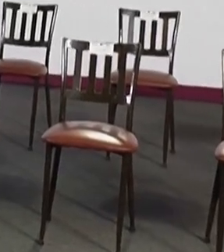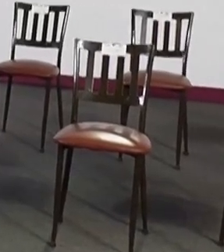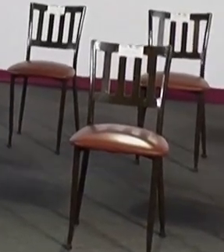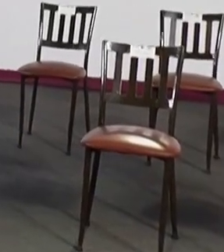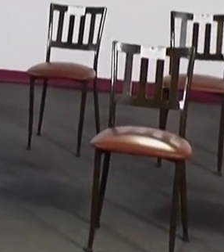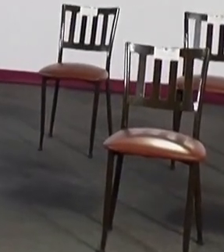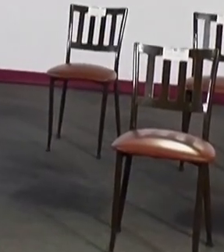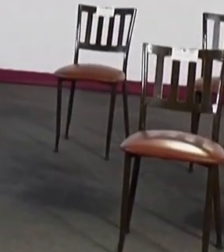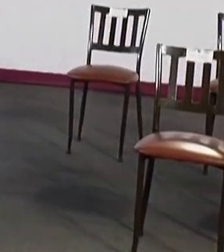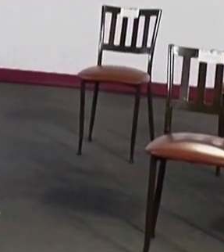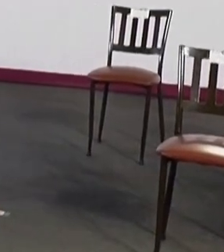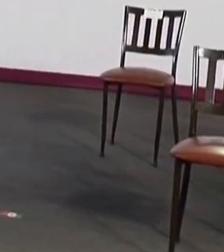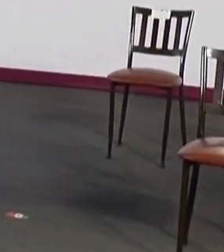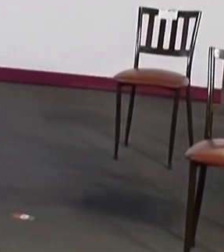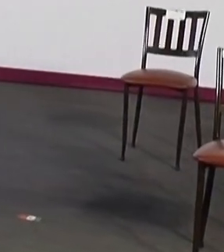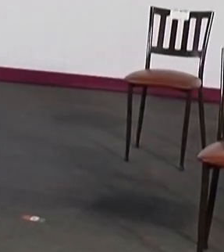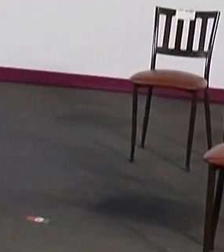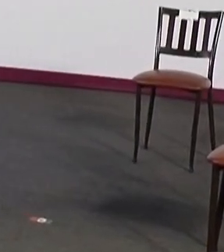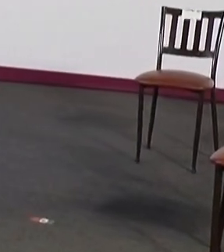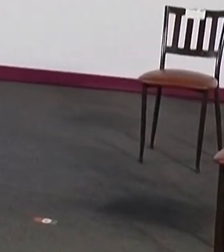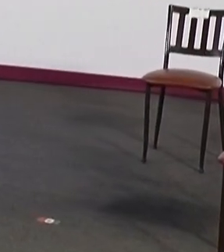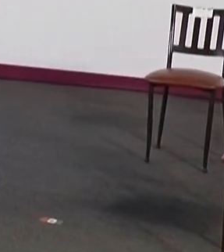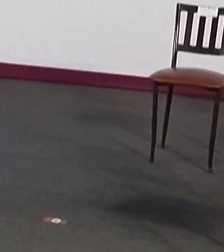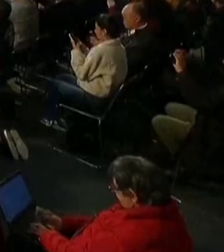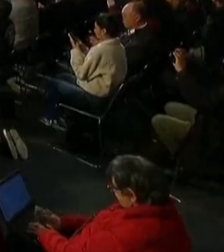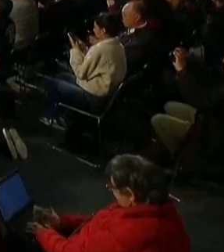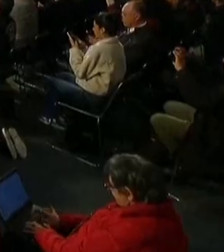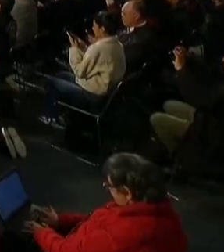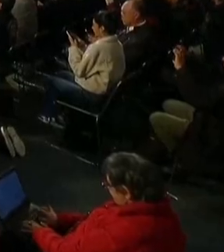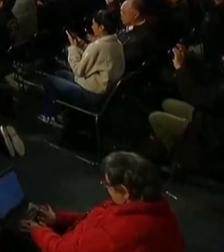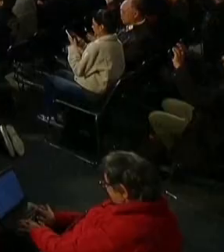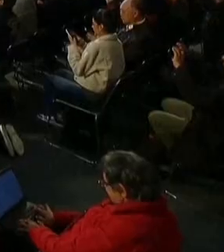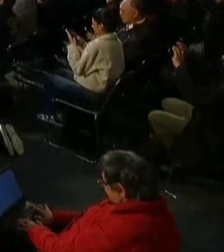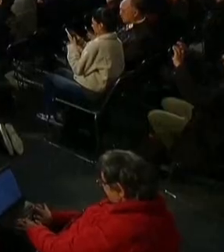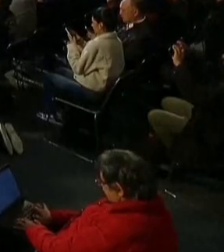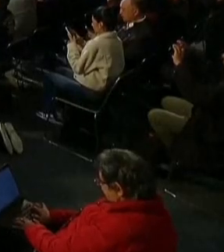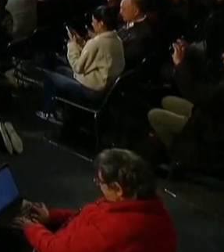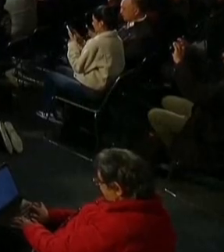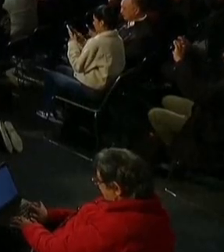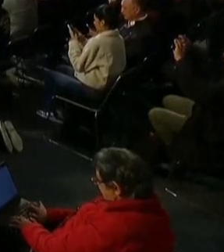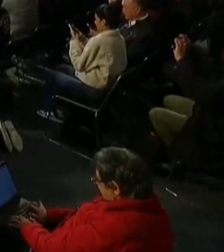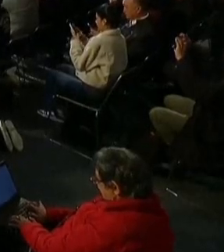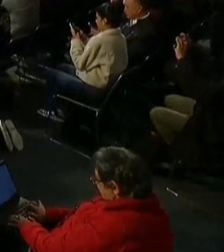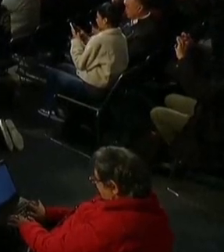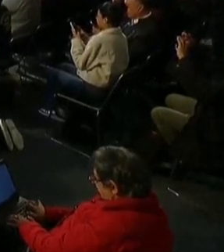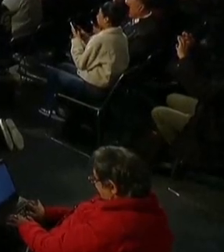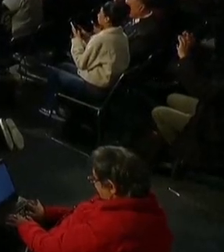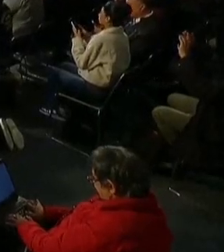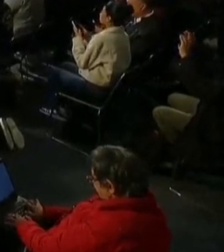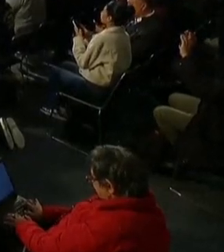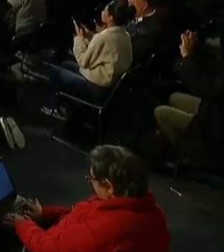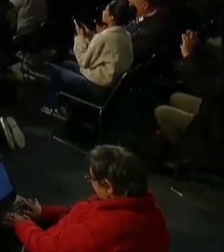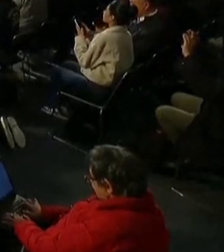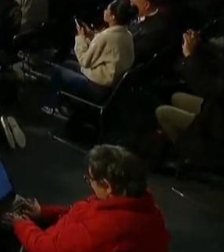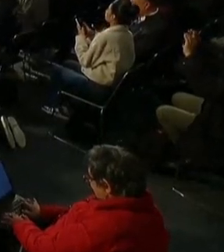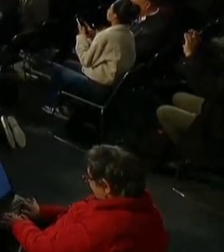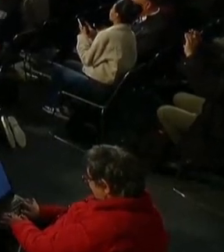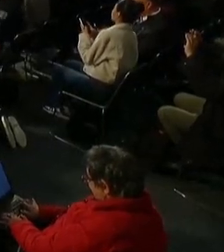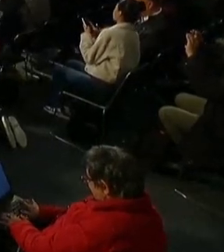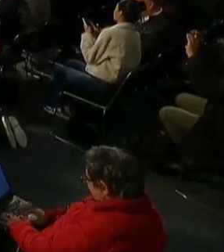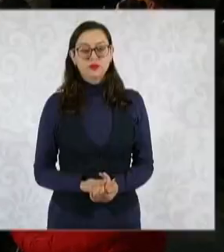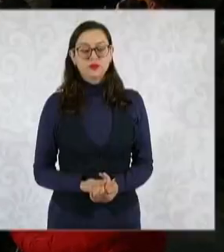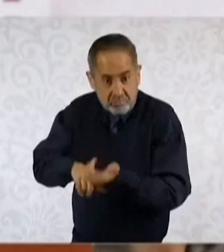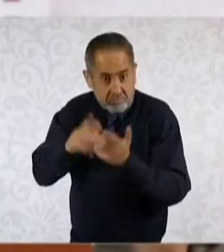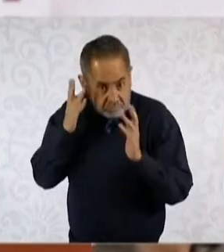Como un hecho lamentable, calificó la presidenta de México, Claudia Sheinbaum, la muerte de seis migrantes a manos del ejército de